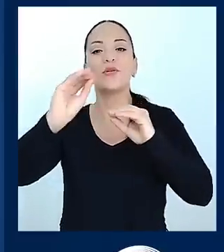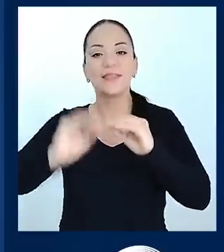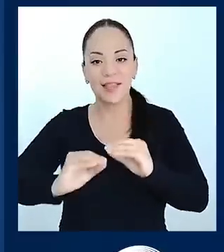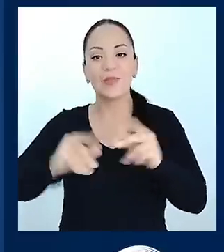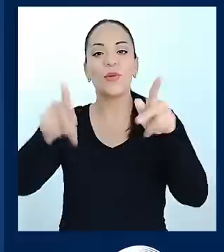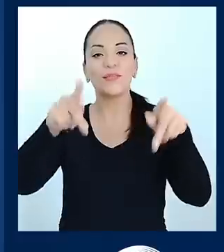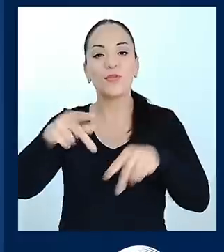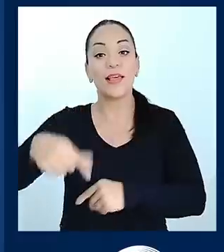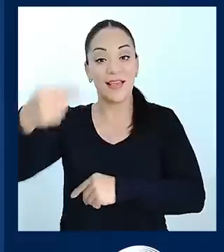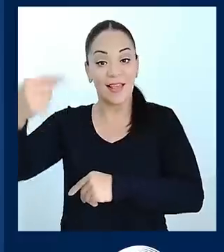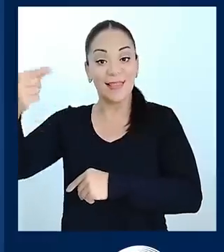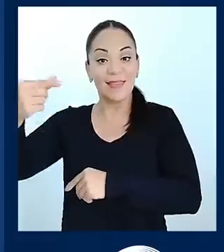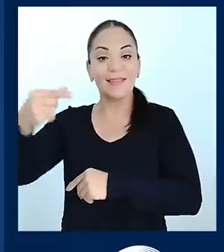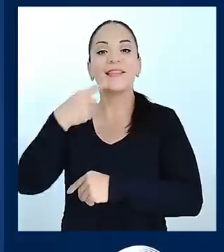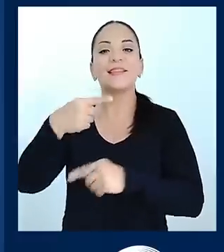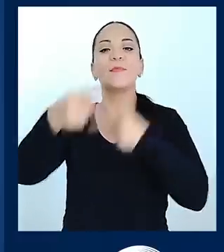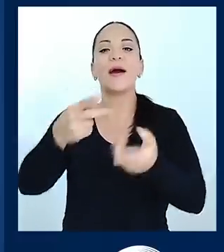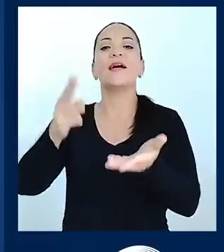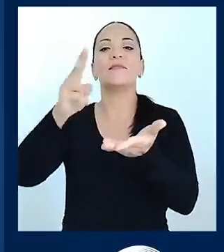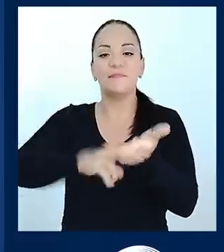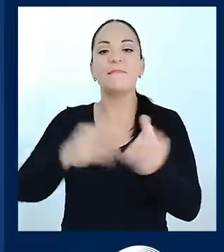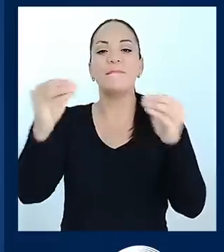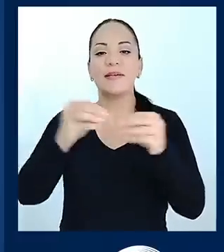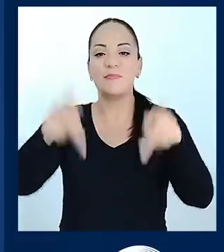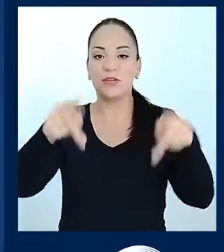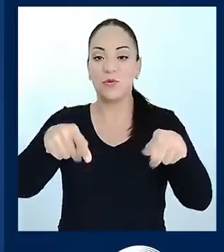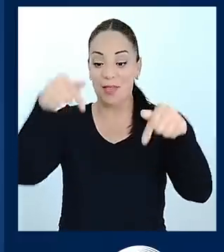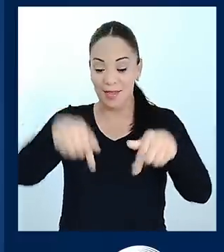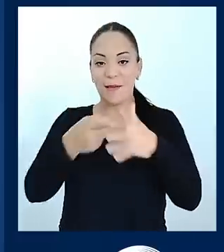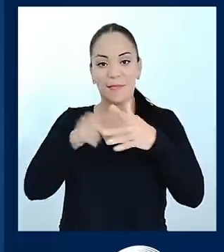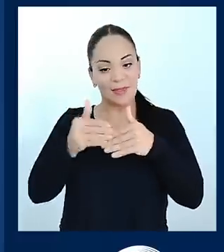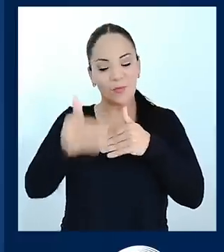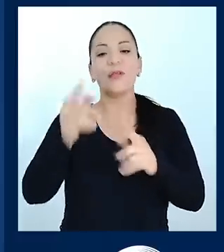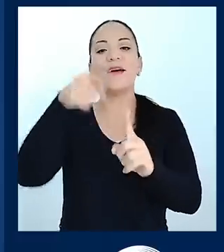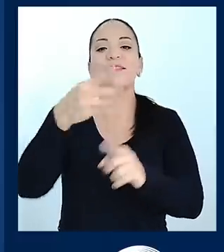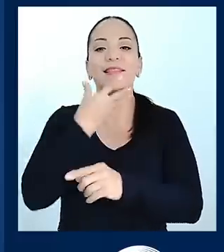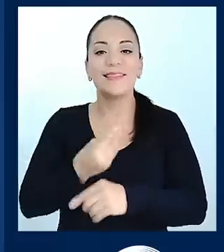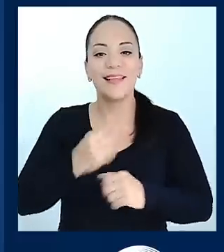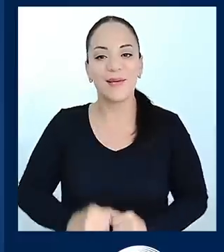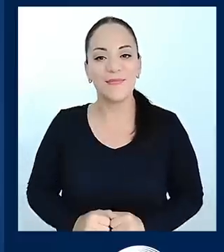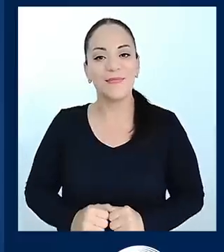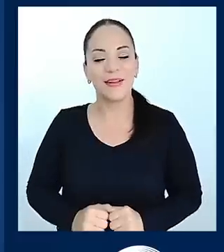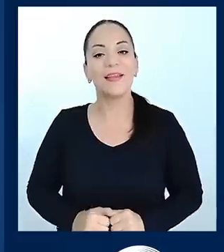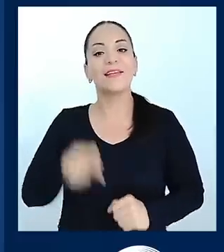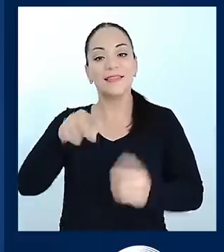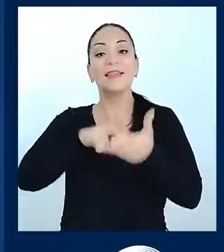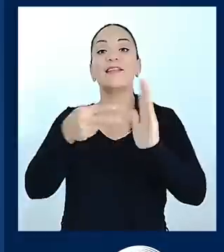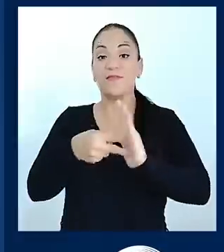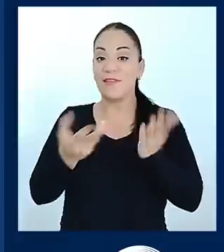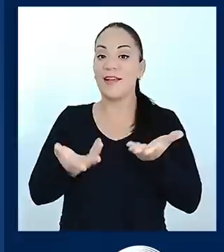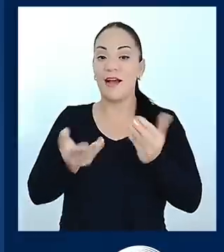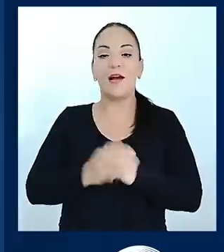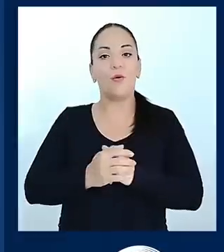que van a contratar más gente de aquí a final de año y eso está por encima de economías como la de